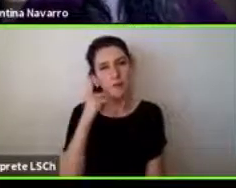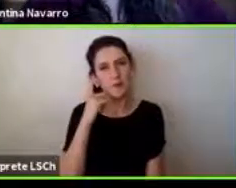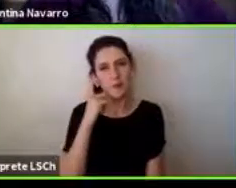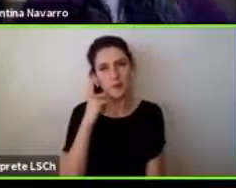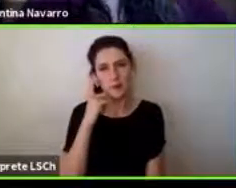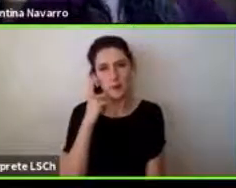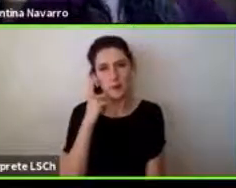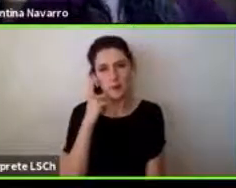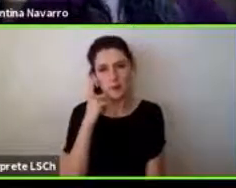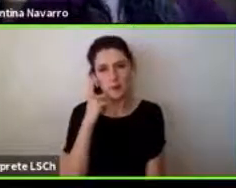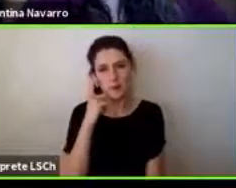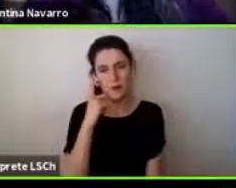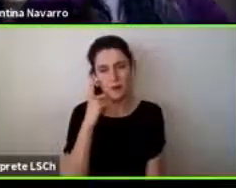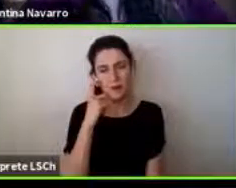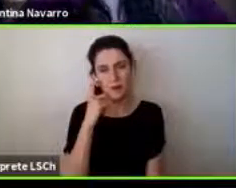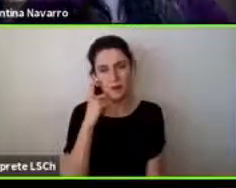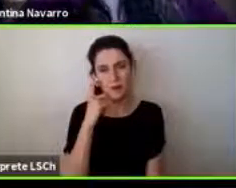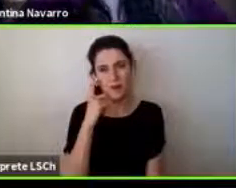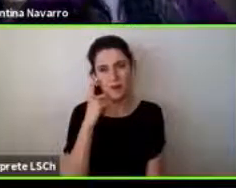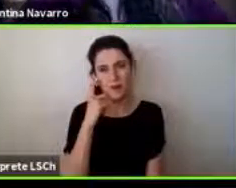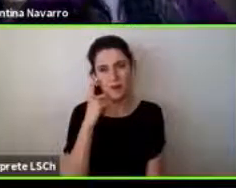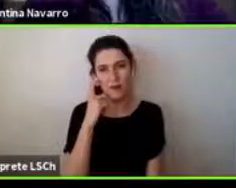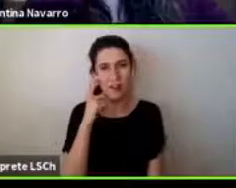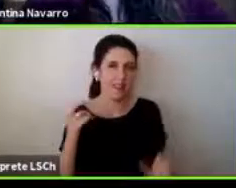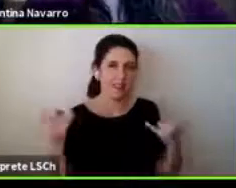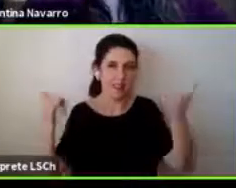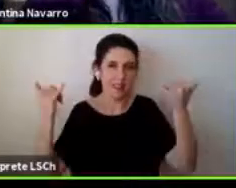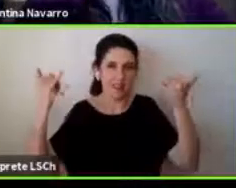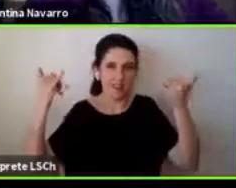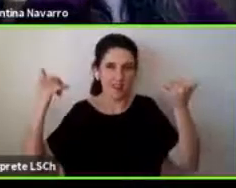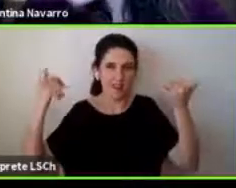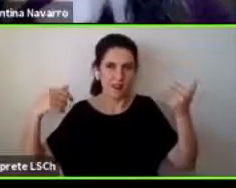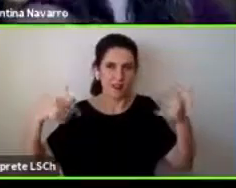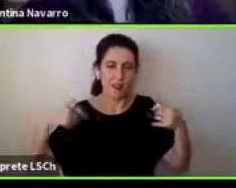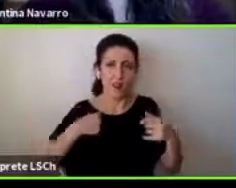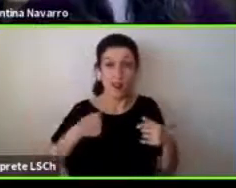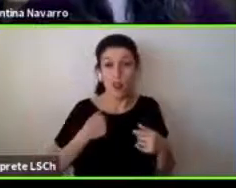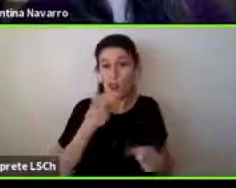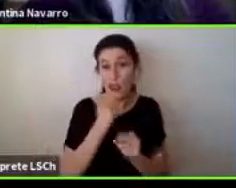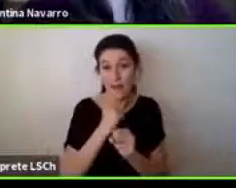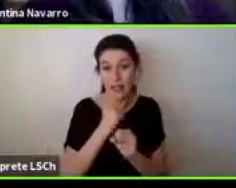lo entretenido bueno yo hablo por la guía que fue donde más trabajé